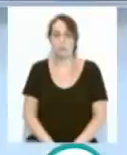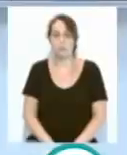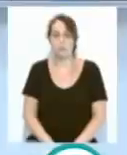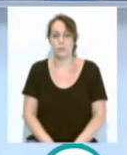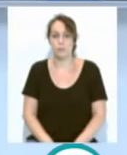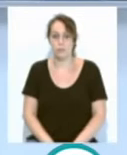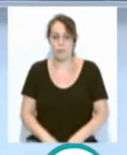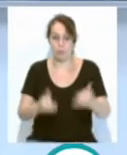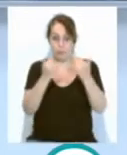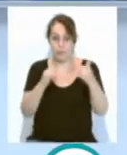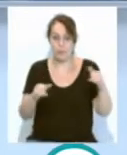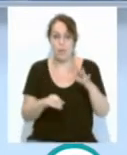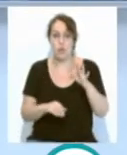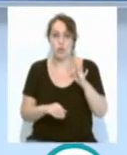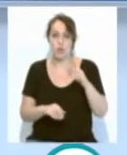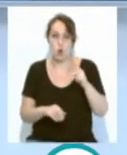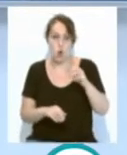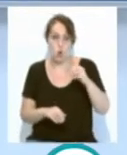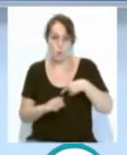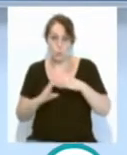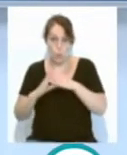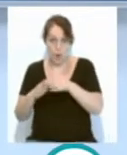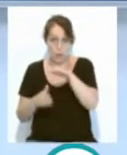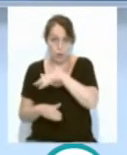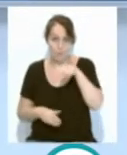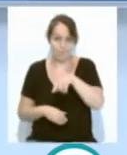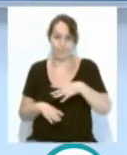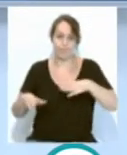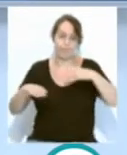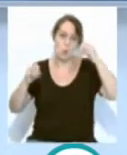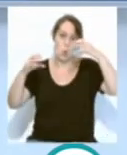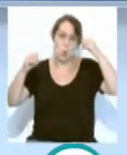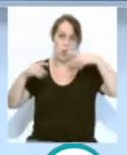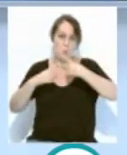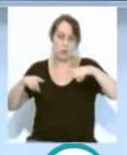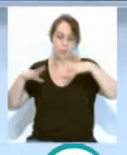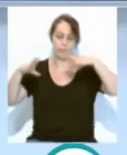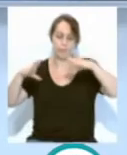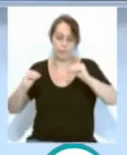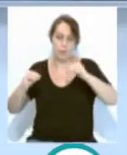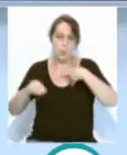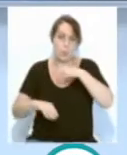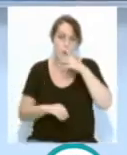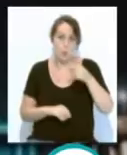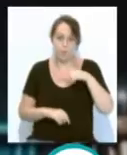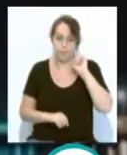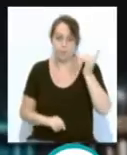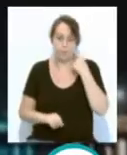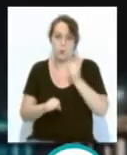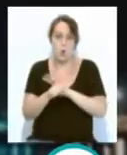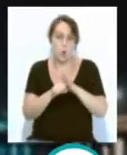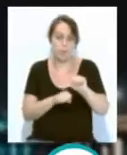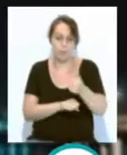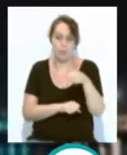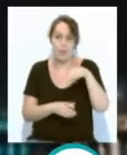El festival Soco del Puerto se ve obligado a apagar luces y música tras detectar un positivo por COVID-19